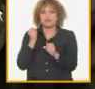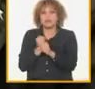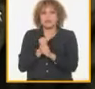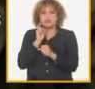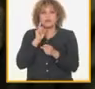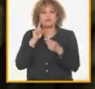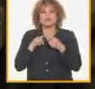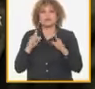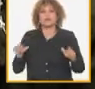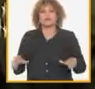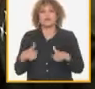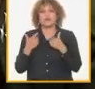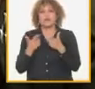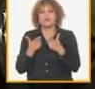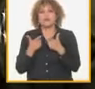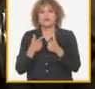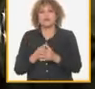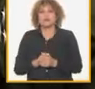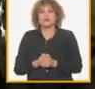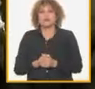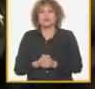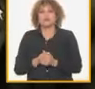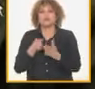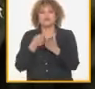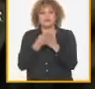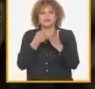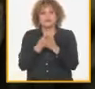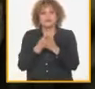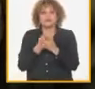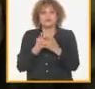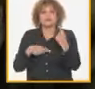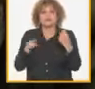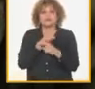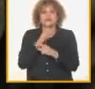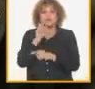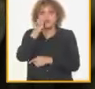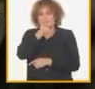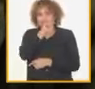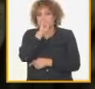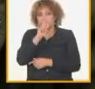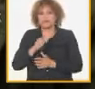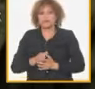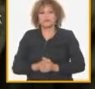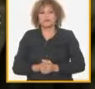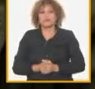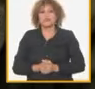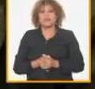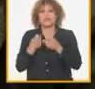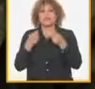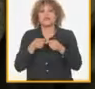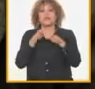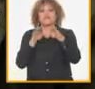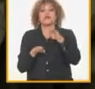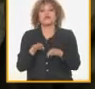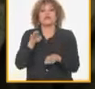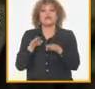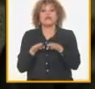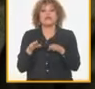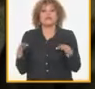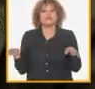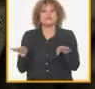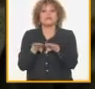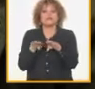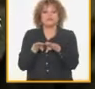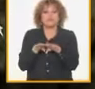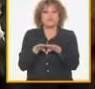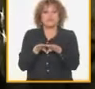la estrategia cubana en el enfrentamiento a la droga que es lograr un equilibrio armónico entre las acciones